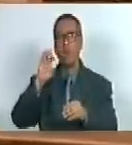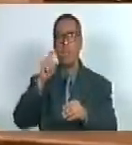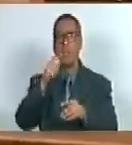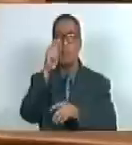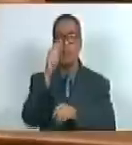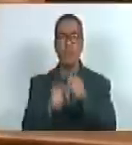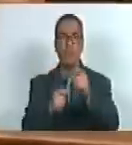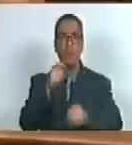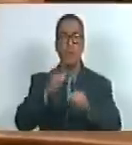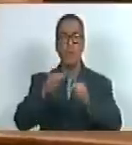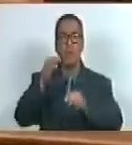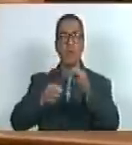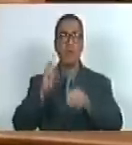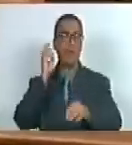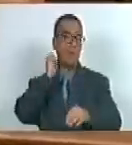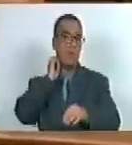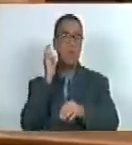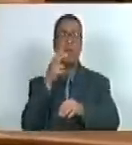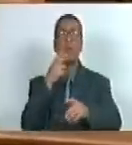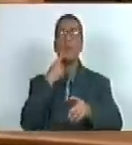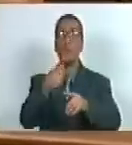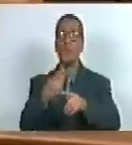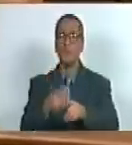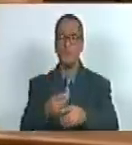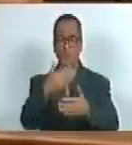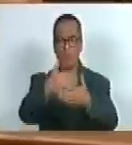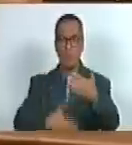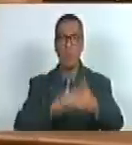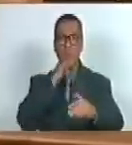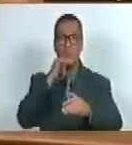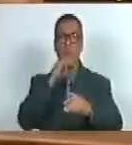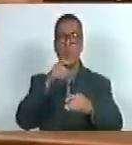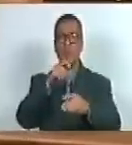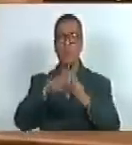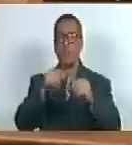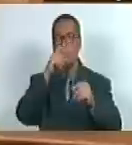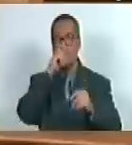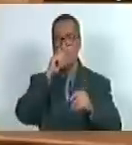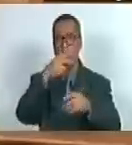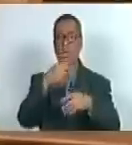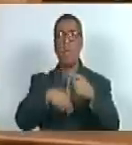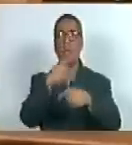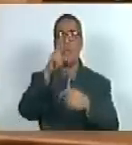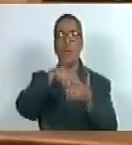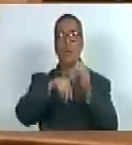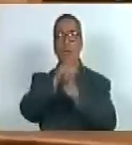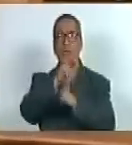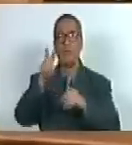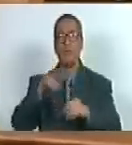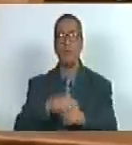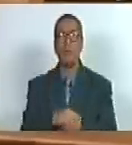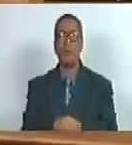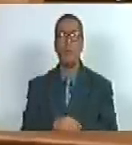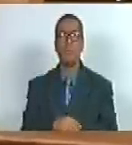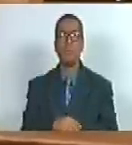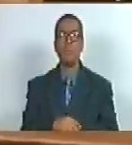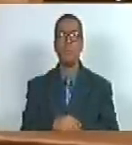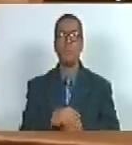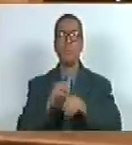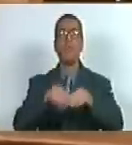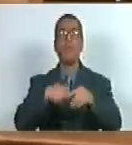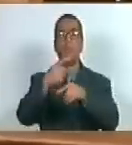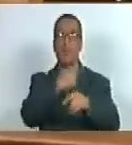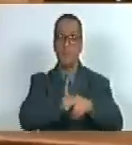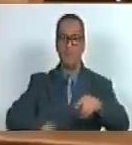fiscal general de la república mediante la cual remitió el informe anual correspondiente al año 2022 seguidamente